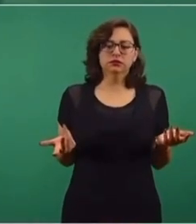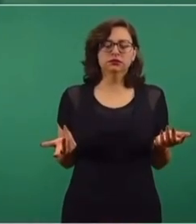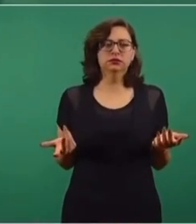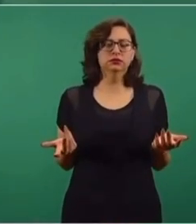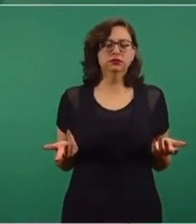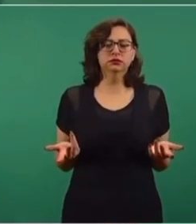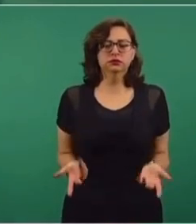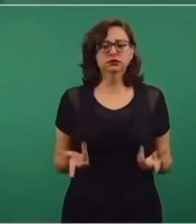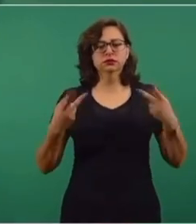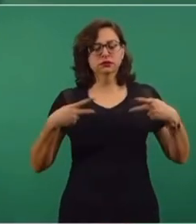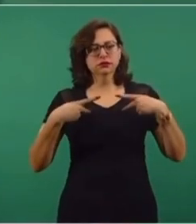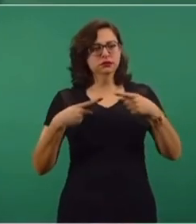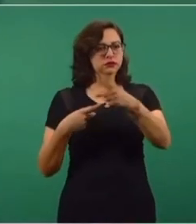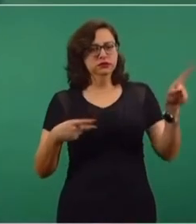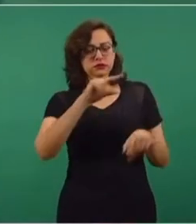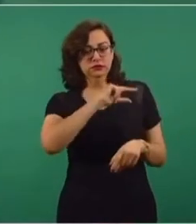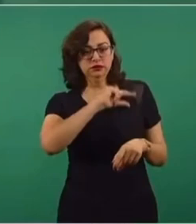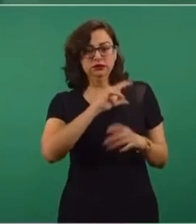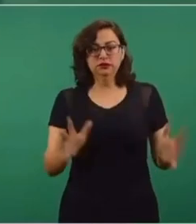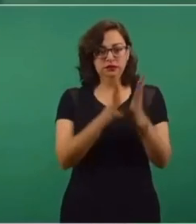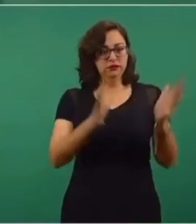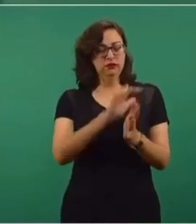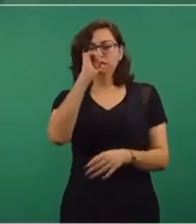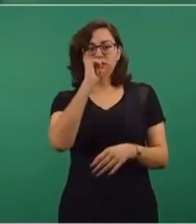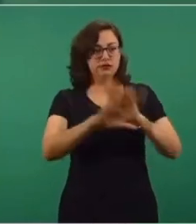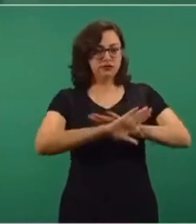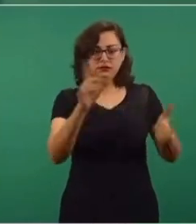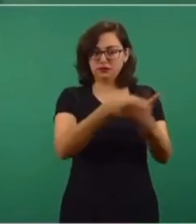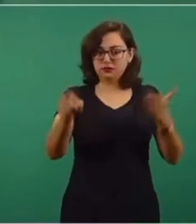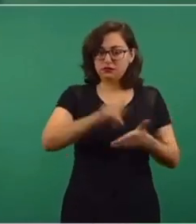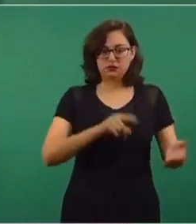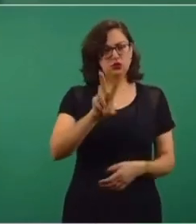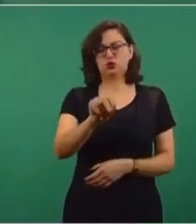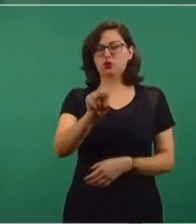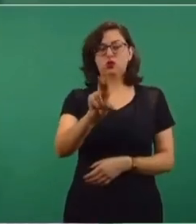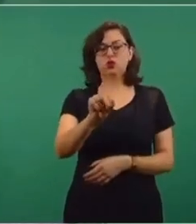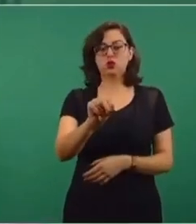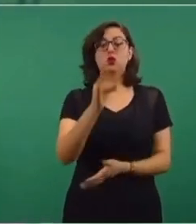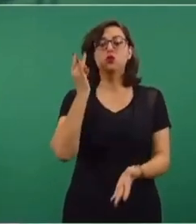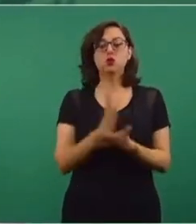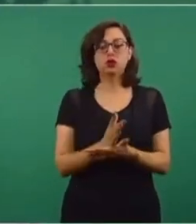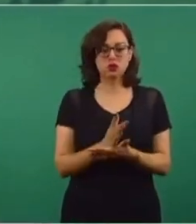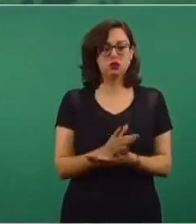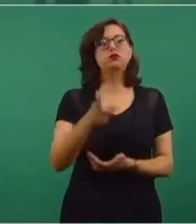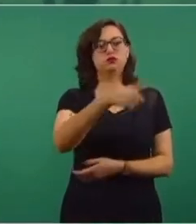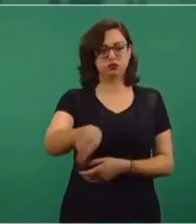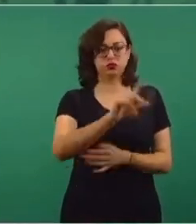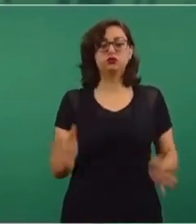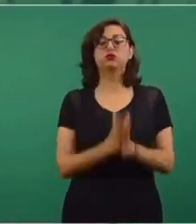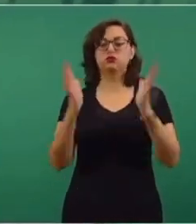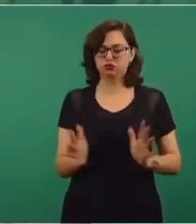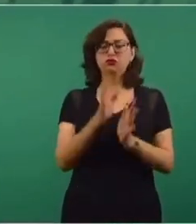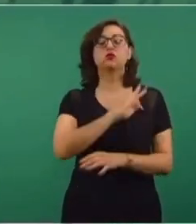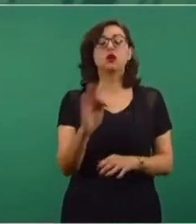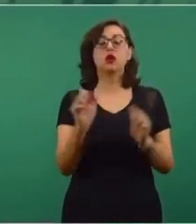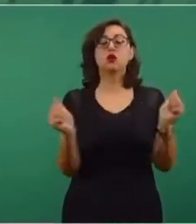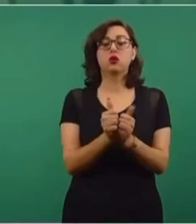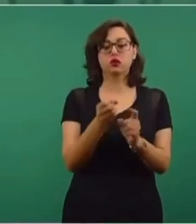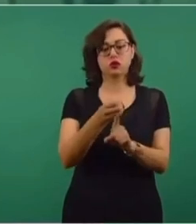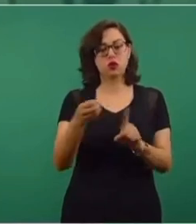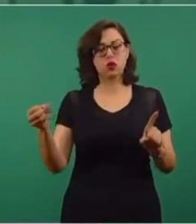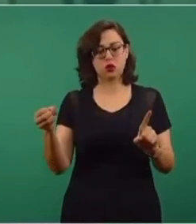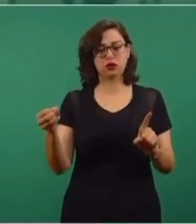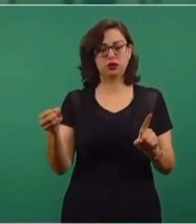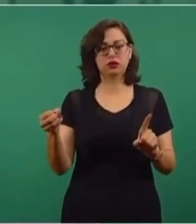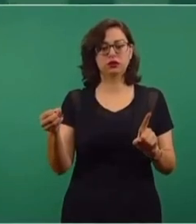que los particulares participen en el mercado eléctrico, es ordenar la participación de los particulares en el